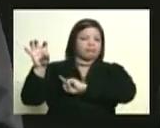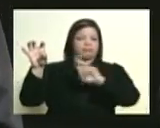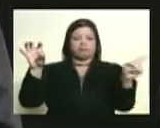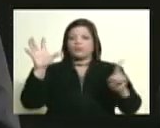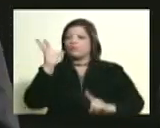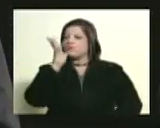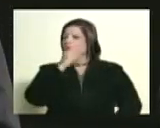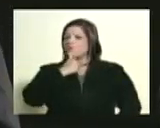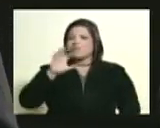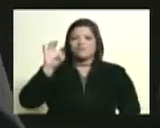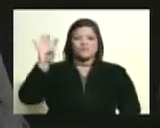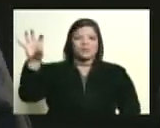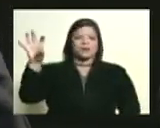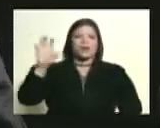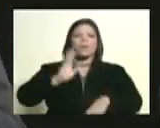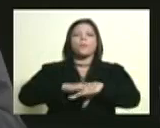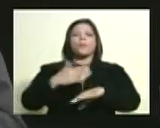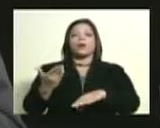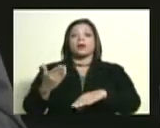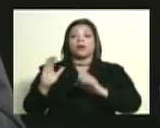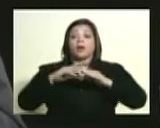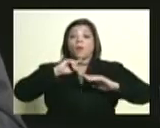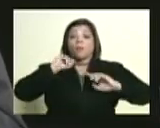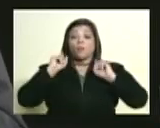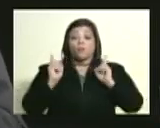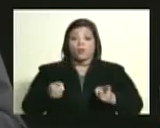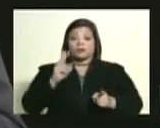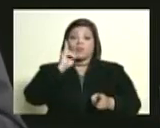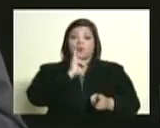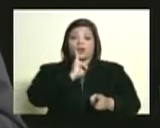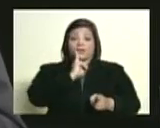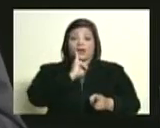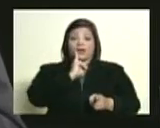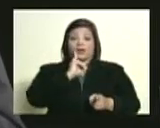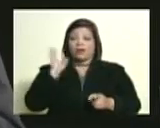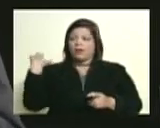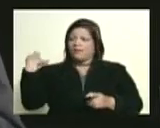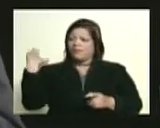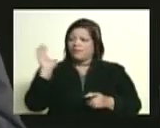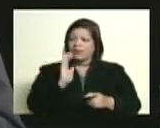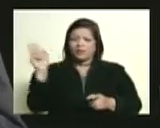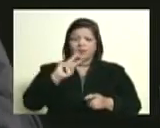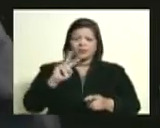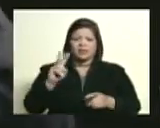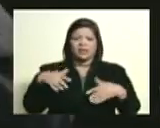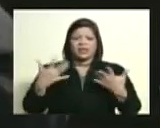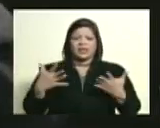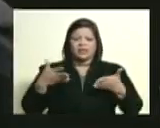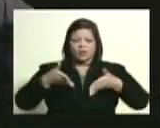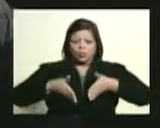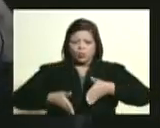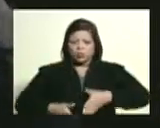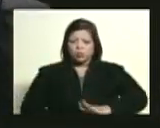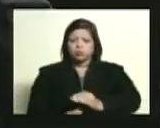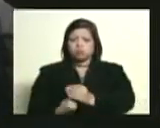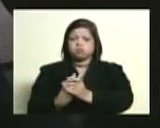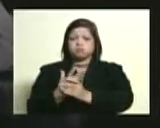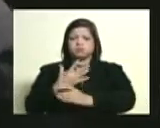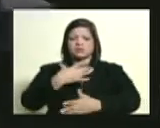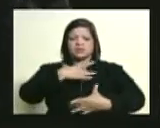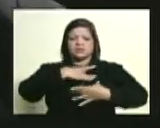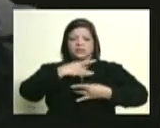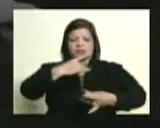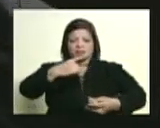no hay patria, porque después de la muerte de Bolívar, lo que vino fue el surgimiento de intereses